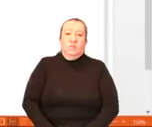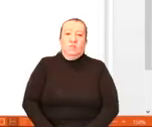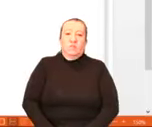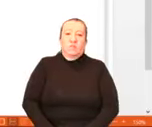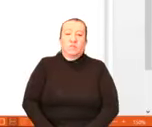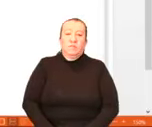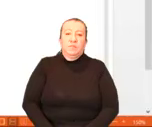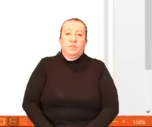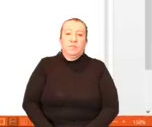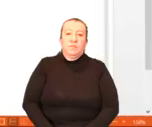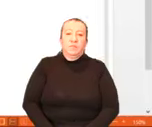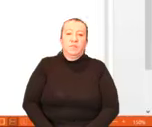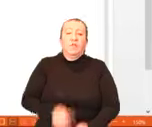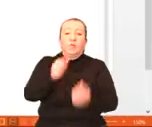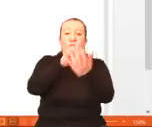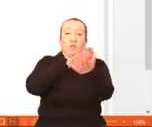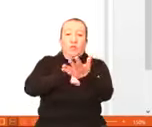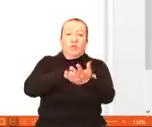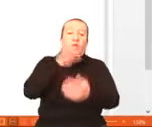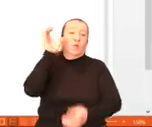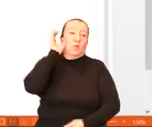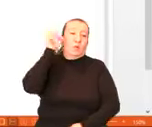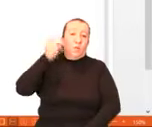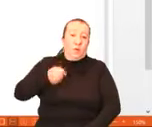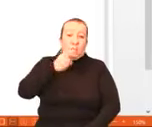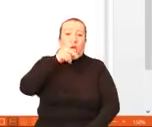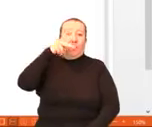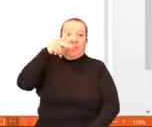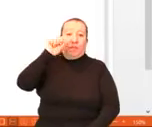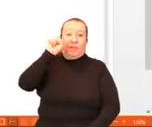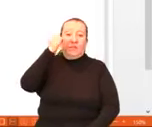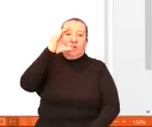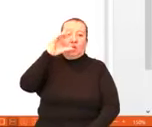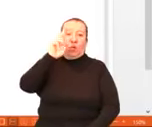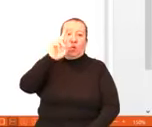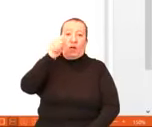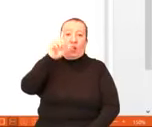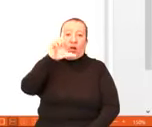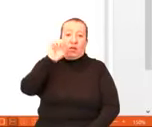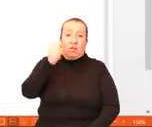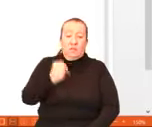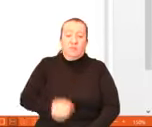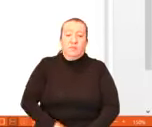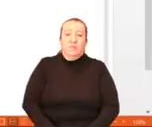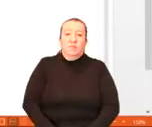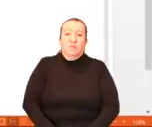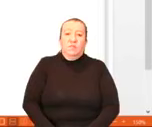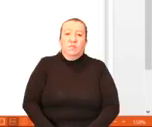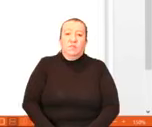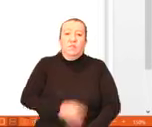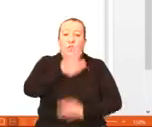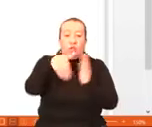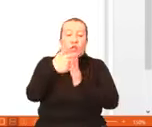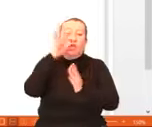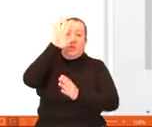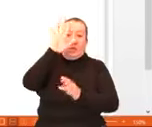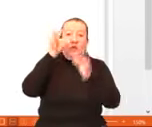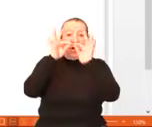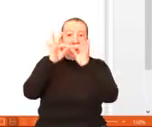proyecto Pascuales-Juenca. Los informan las empresas contratadas para los cinco proyectos que fueron objeto del análisis, no buscaban